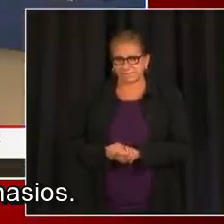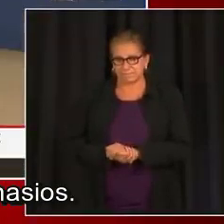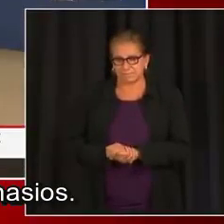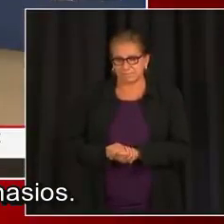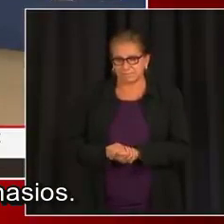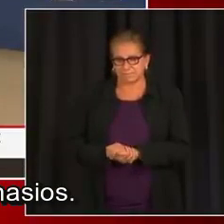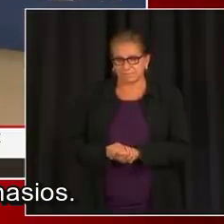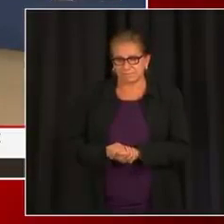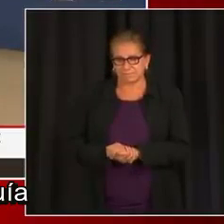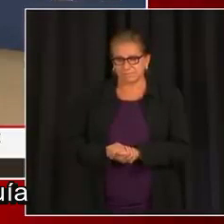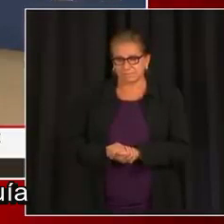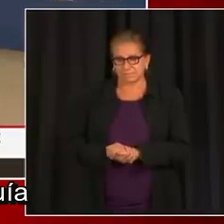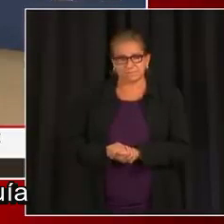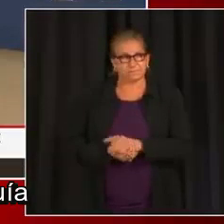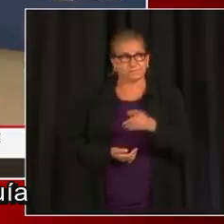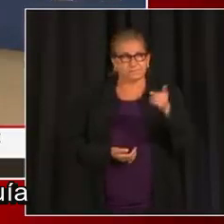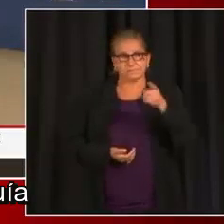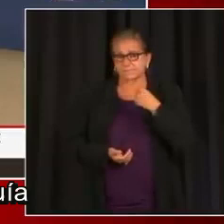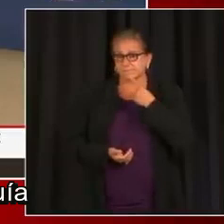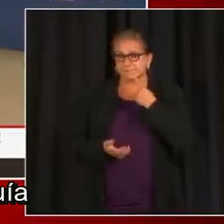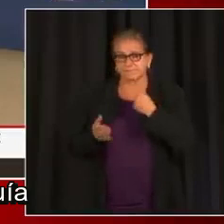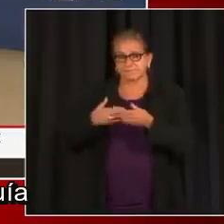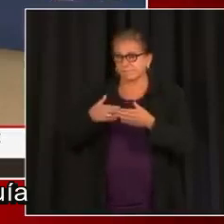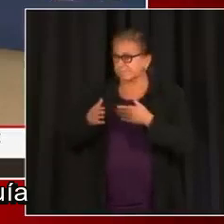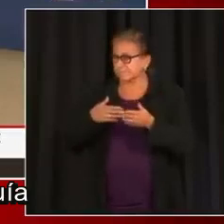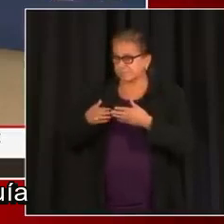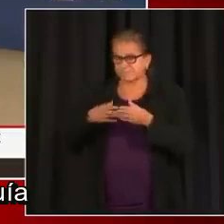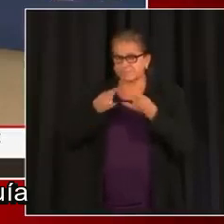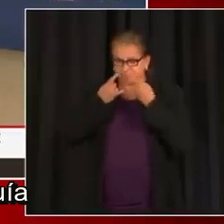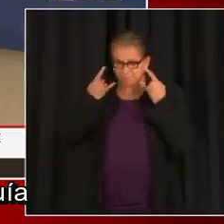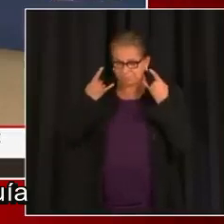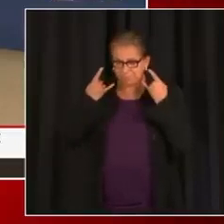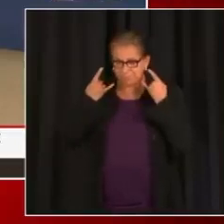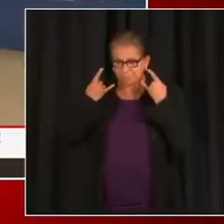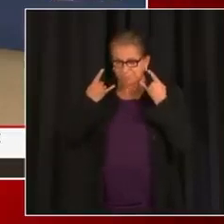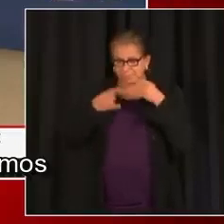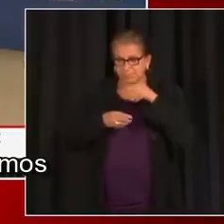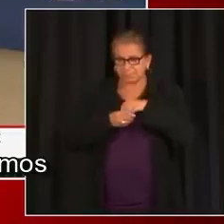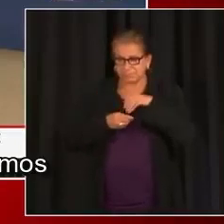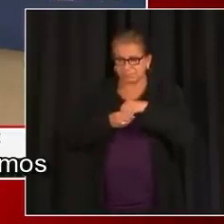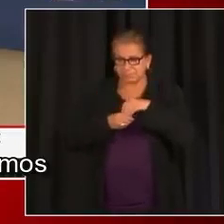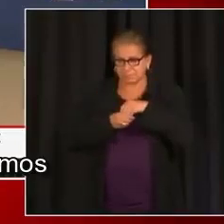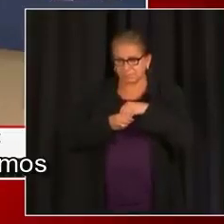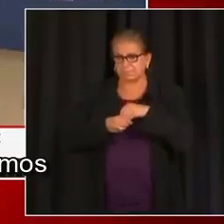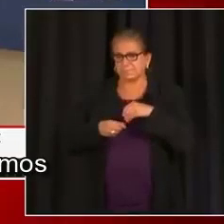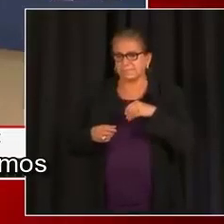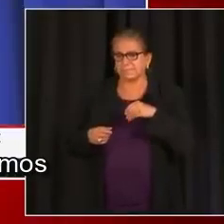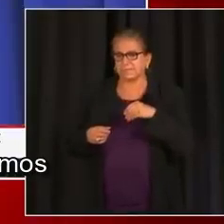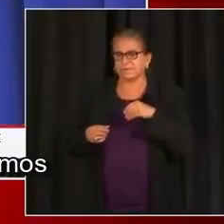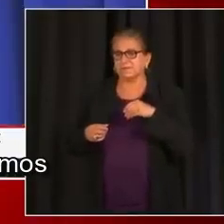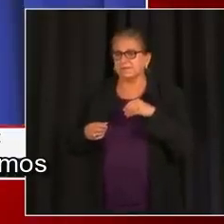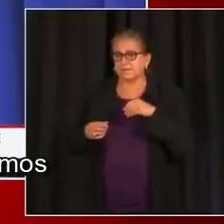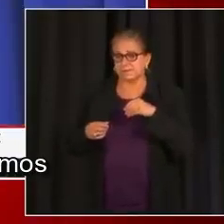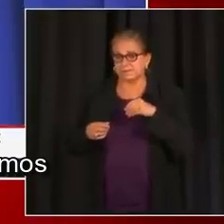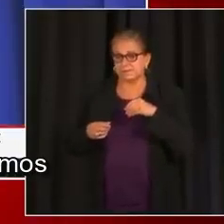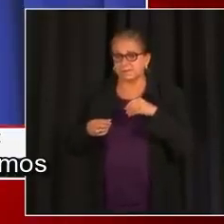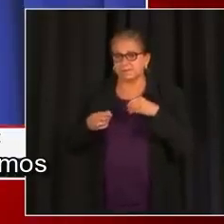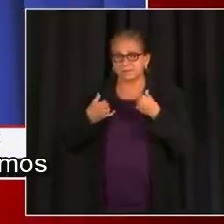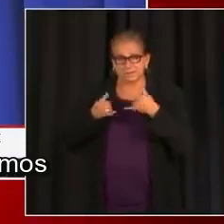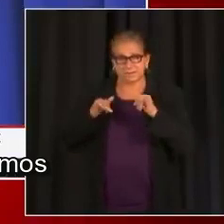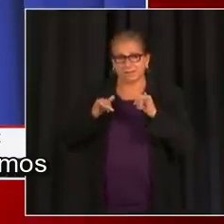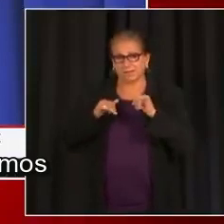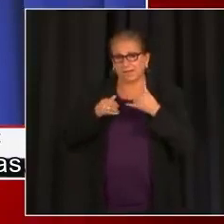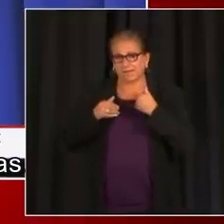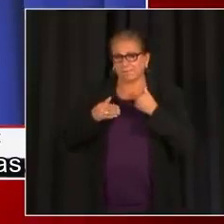excepciones para los gimnasios. Lo que ustedes verán, si ven la guía, es que queremos, recordarán que